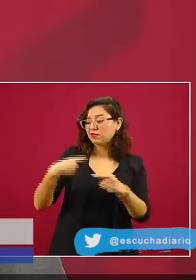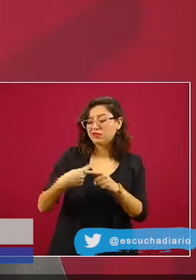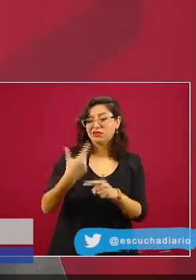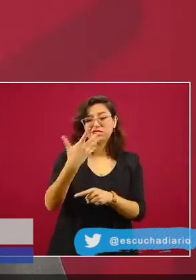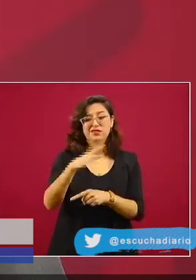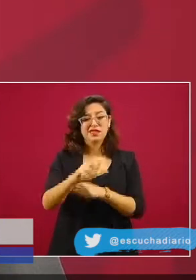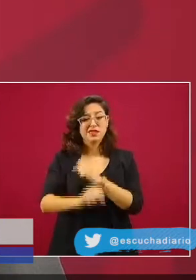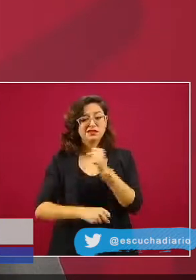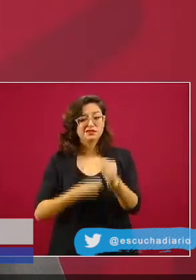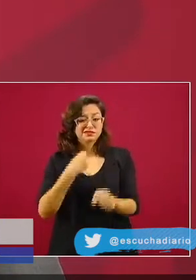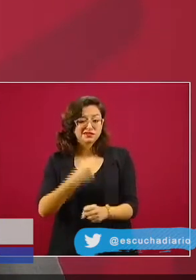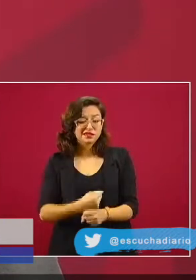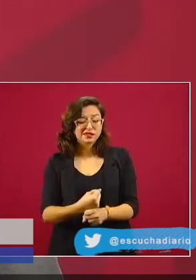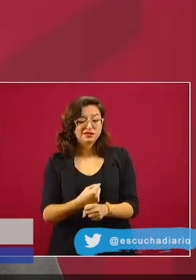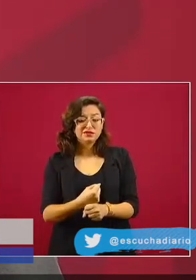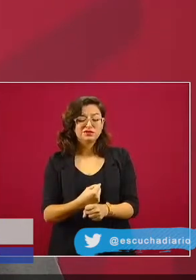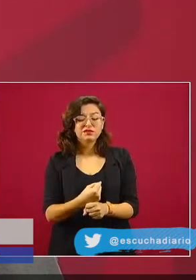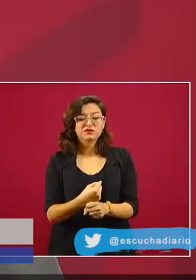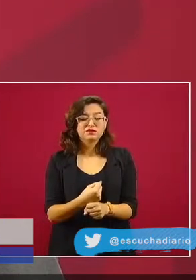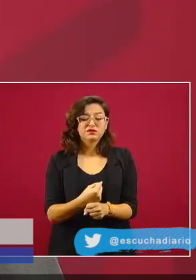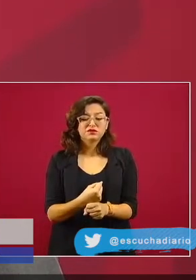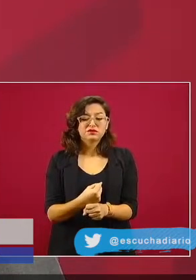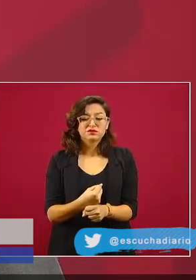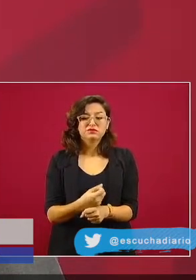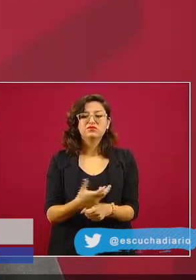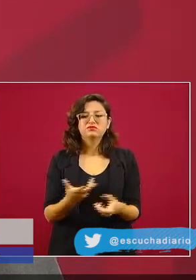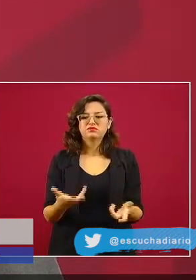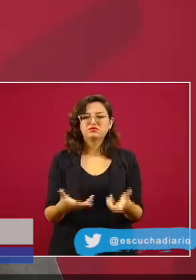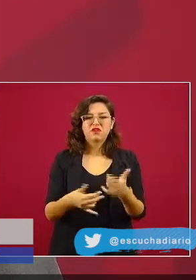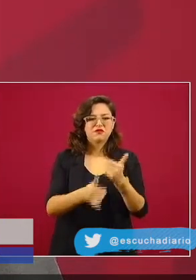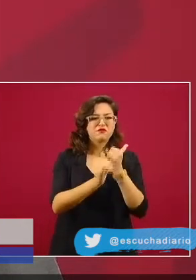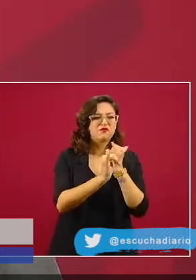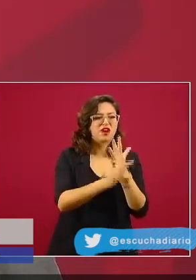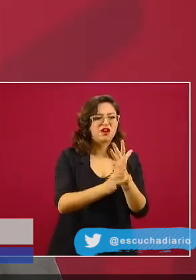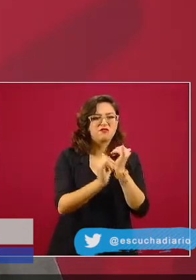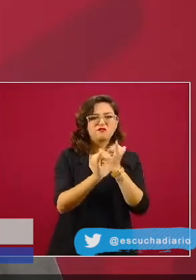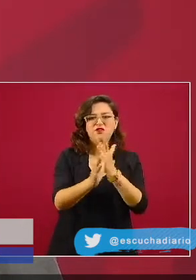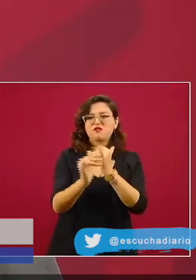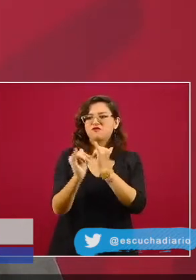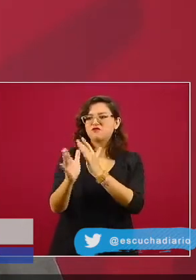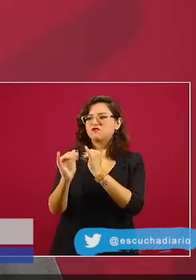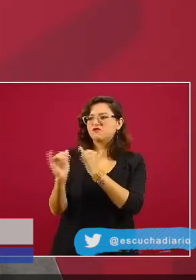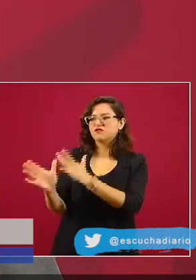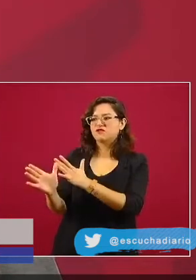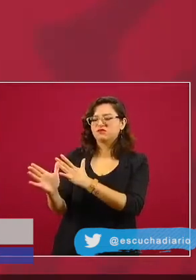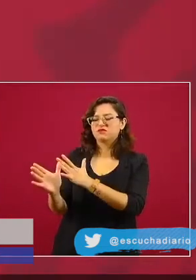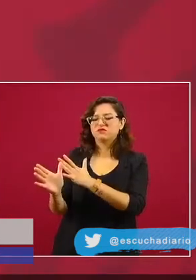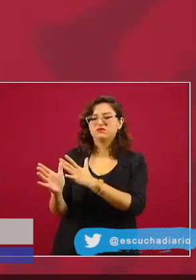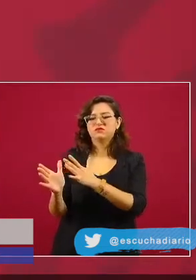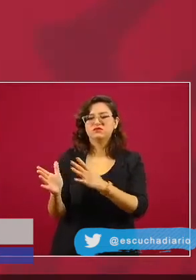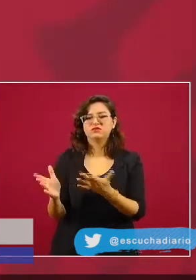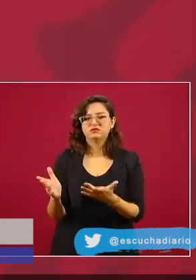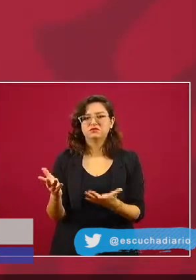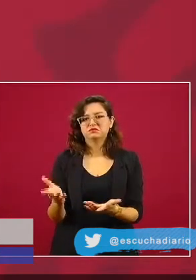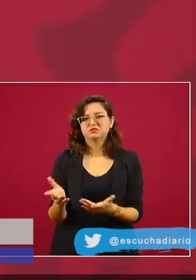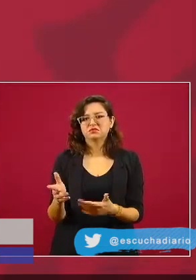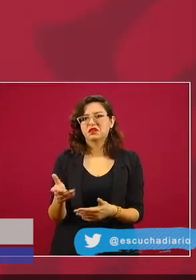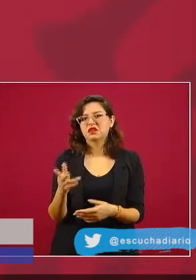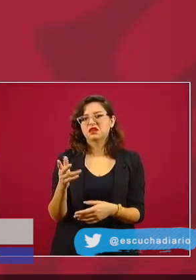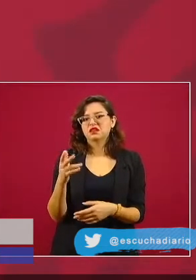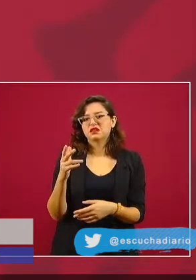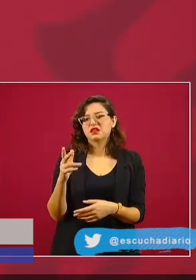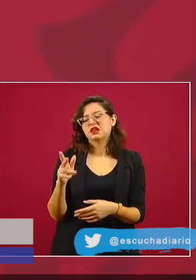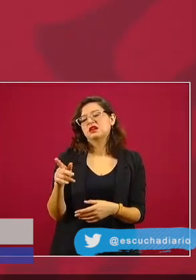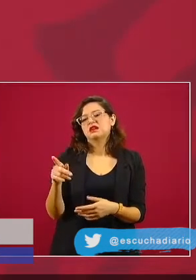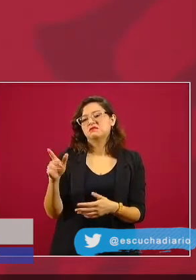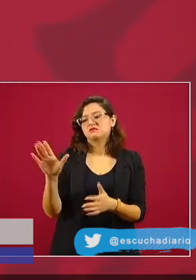a la fecha con esta actividad se evitó pagar impuestos fue un fraude tolerado similar a lo que ocurrió con el huachicol basado